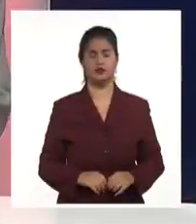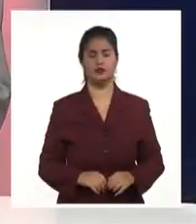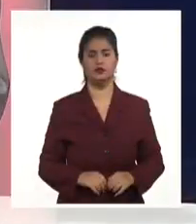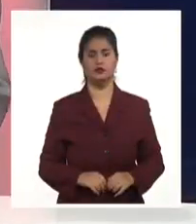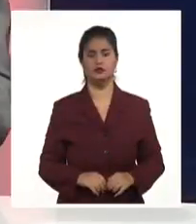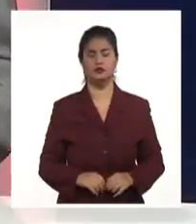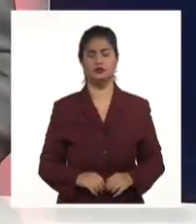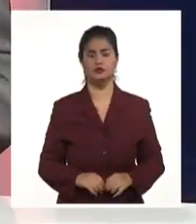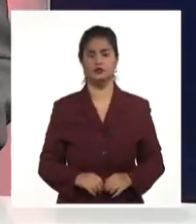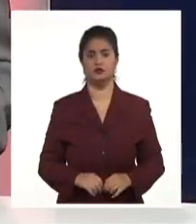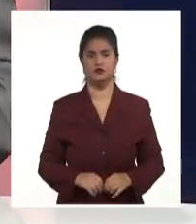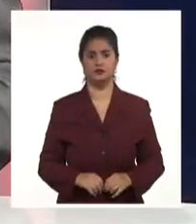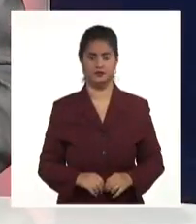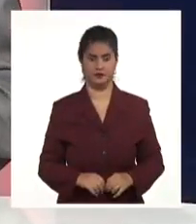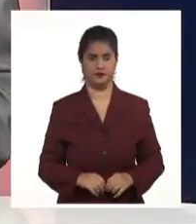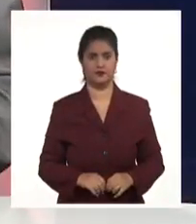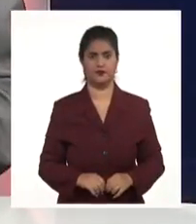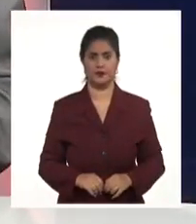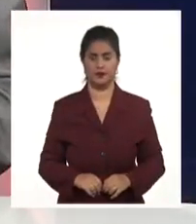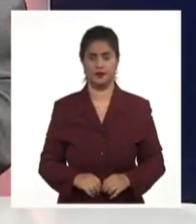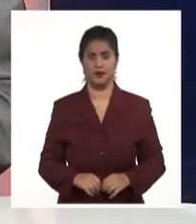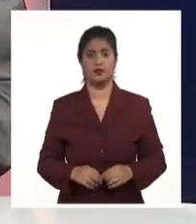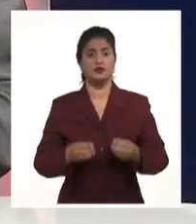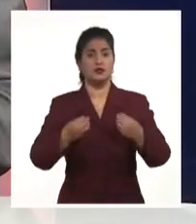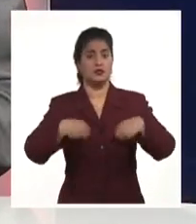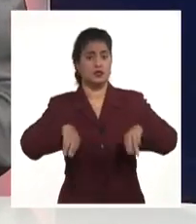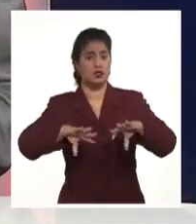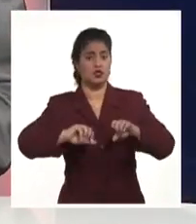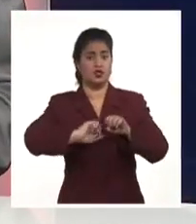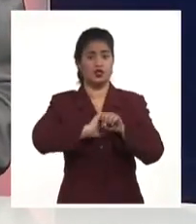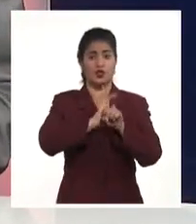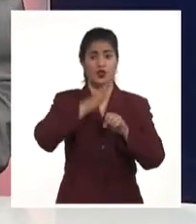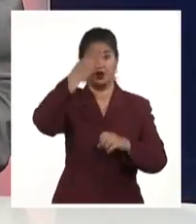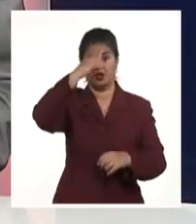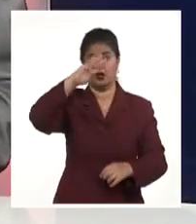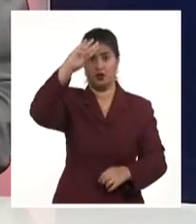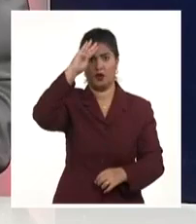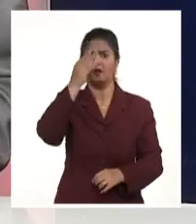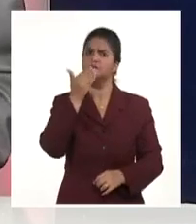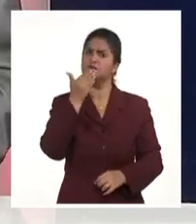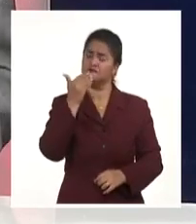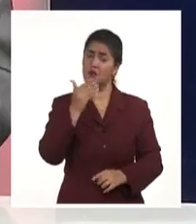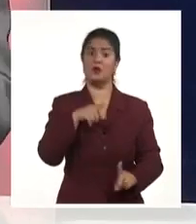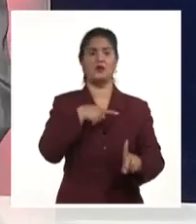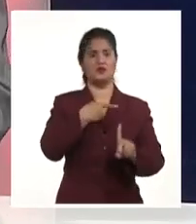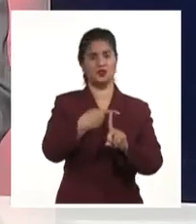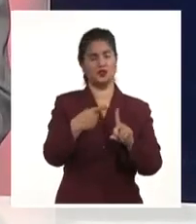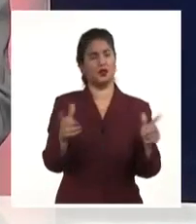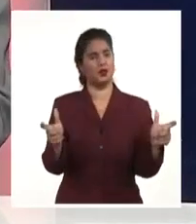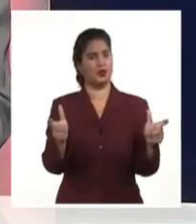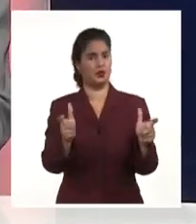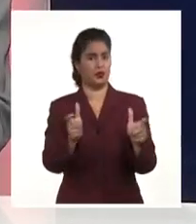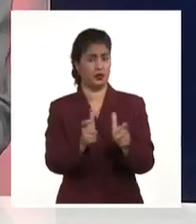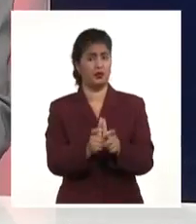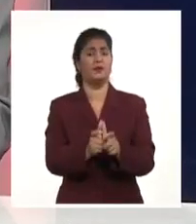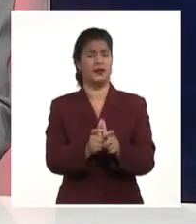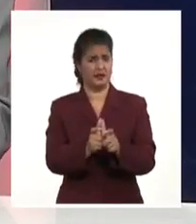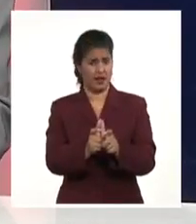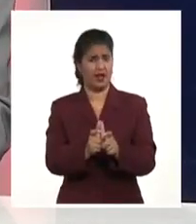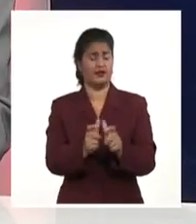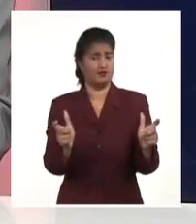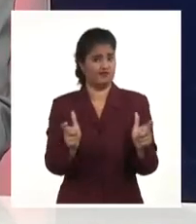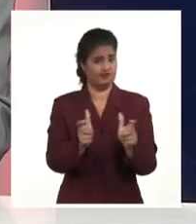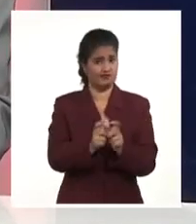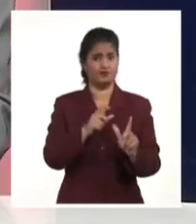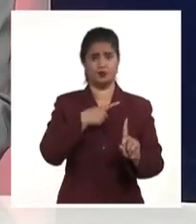Y Cuba muestra un escenario epidemiológico más favorable y esto tras registrarse una disminución significativa de los casos